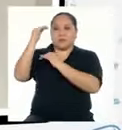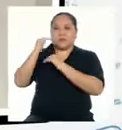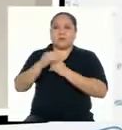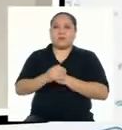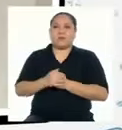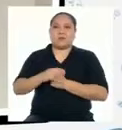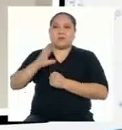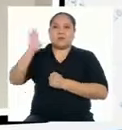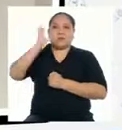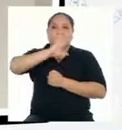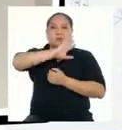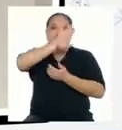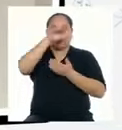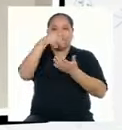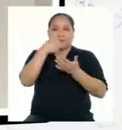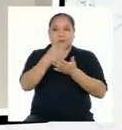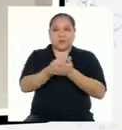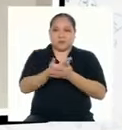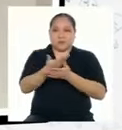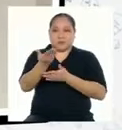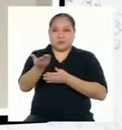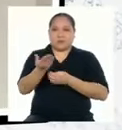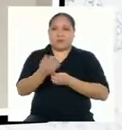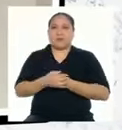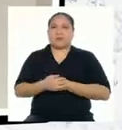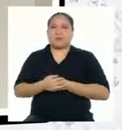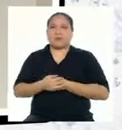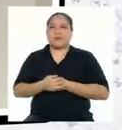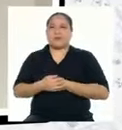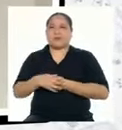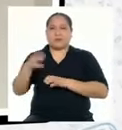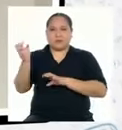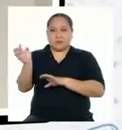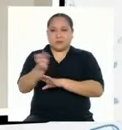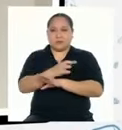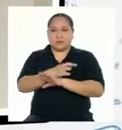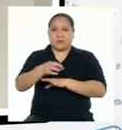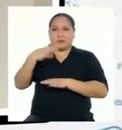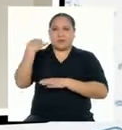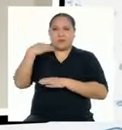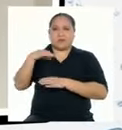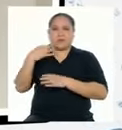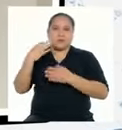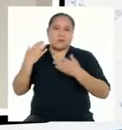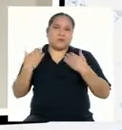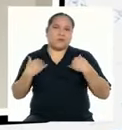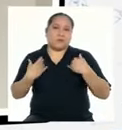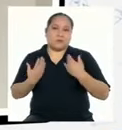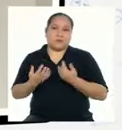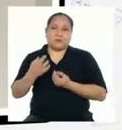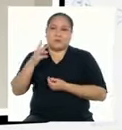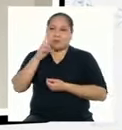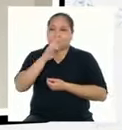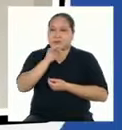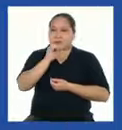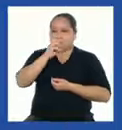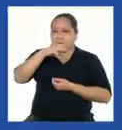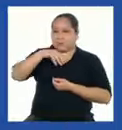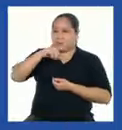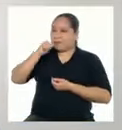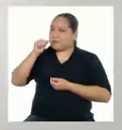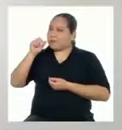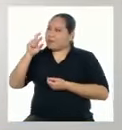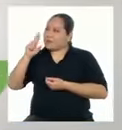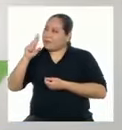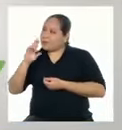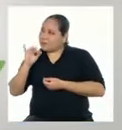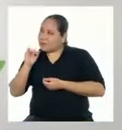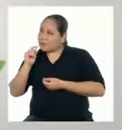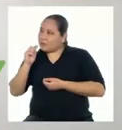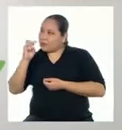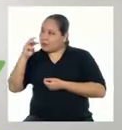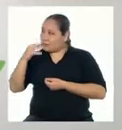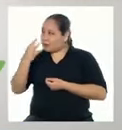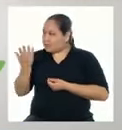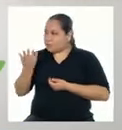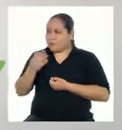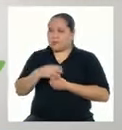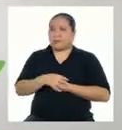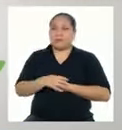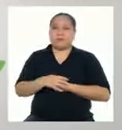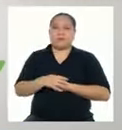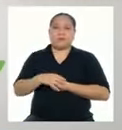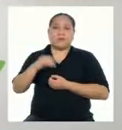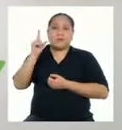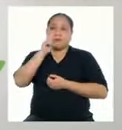Hola a todas Y todos ¿Los poemas Siempre deben tener Rima Y ritmo? Los